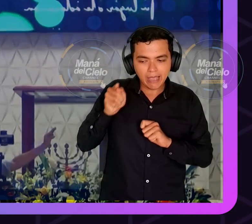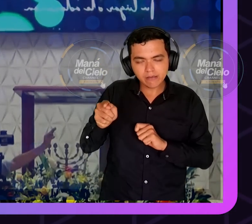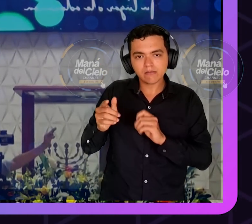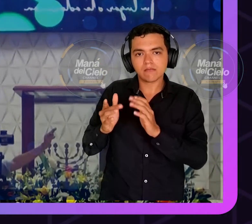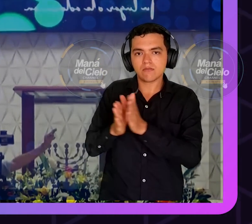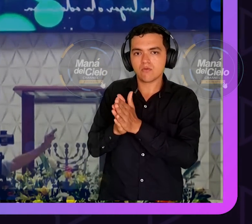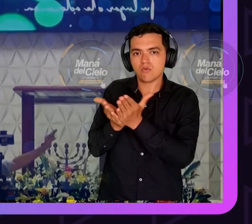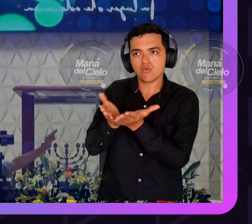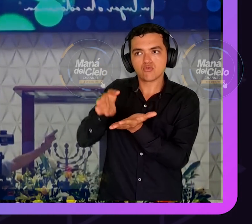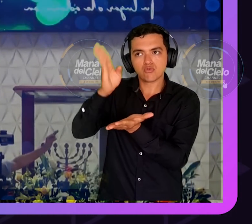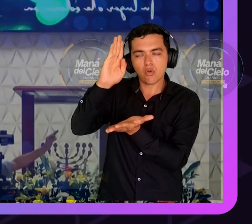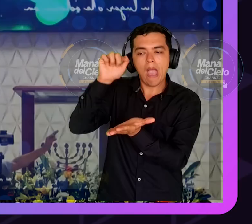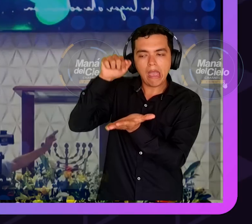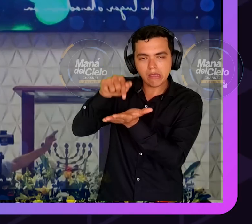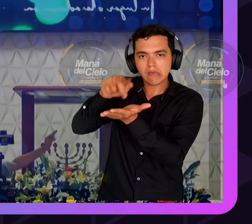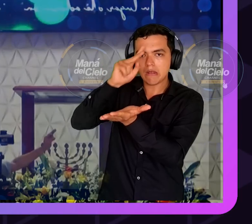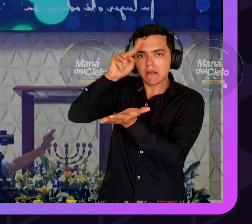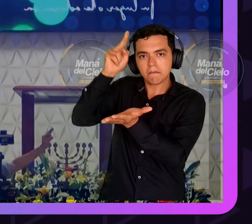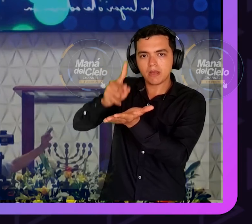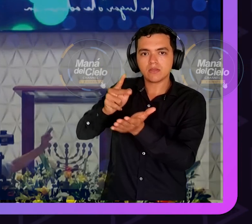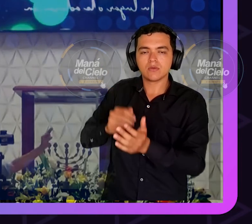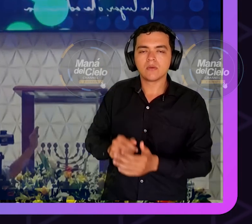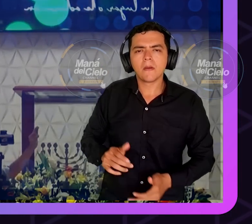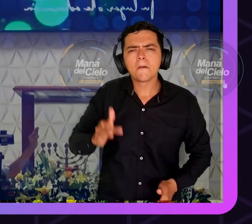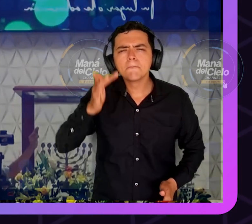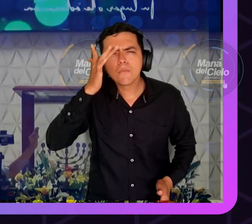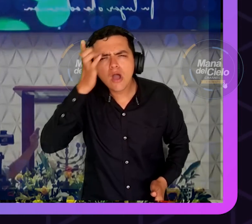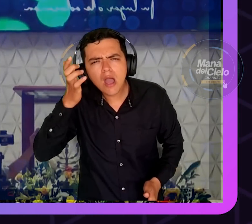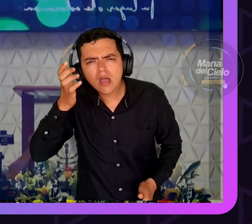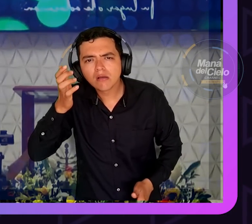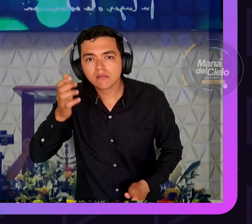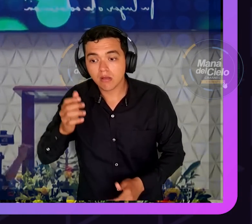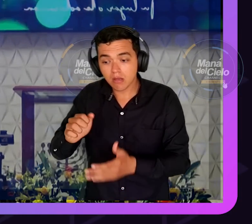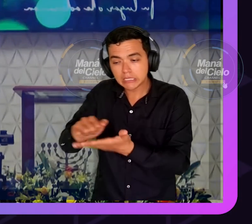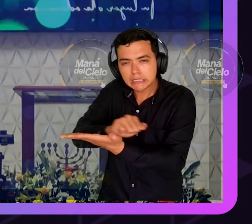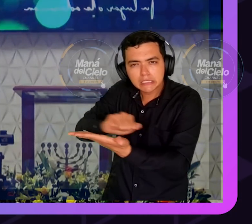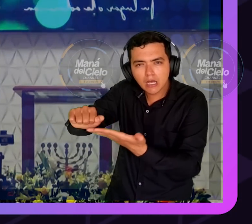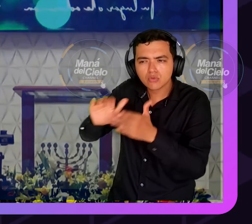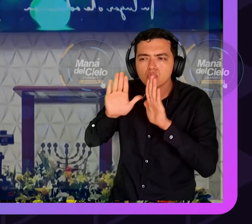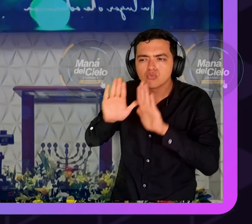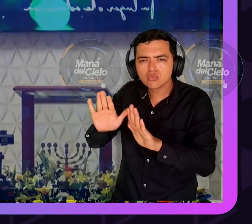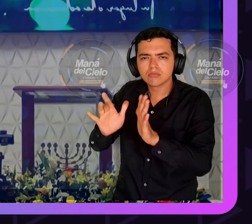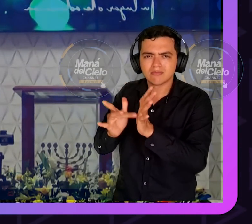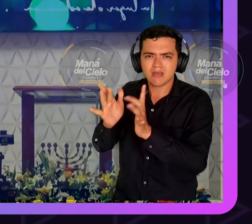Y de pronto nunca nadie se ha sentado contigo a demostrarte por qué el libro es sagrado.